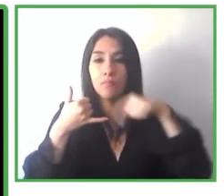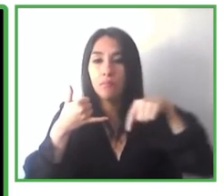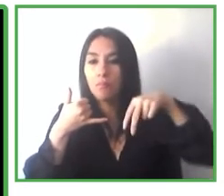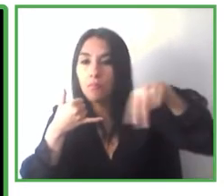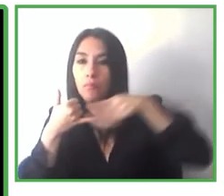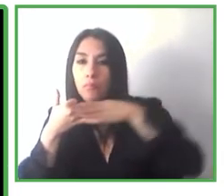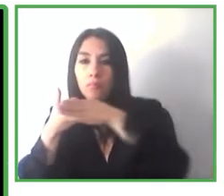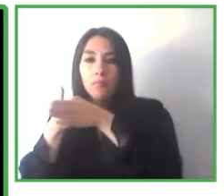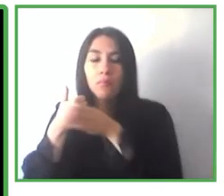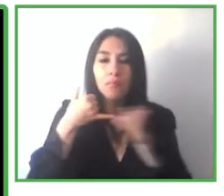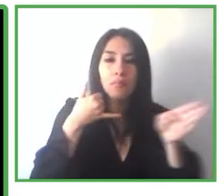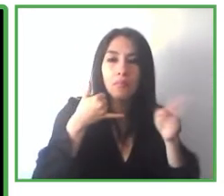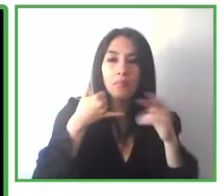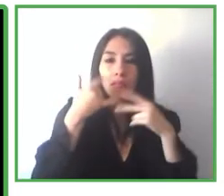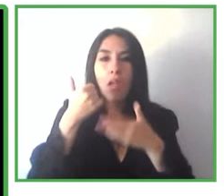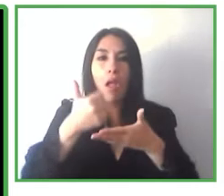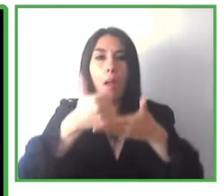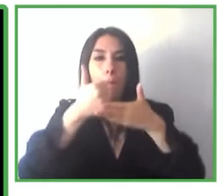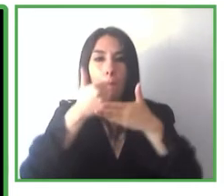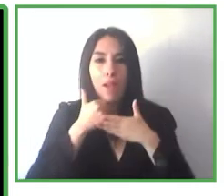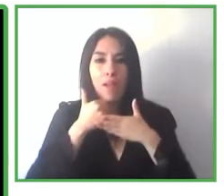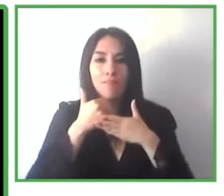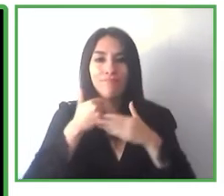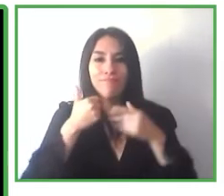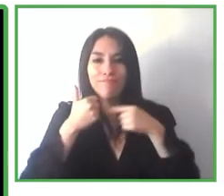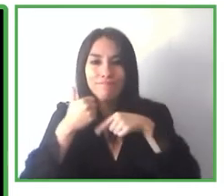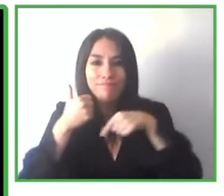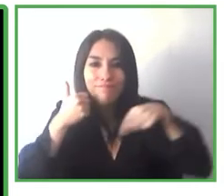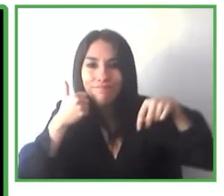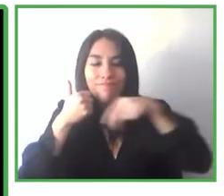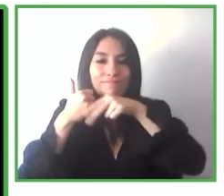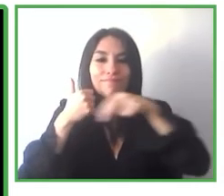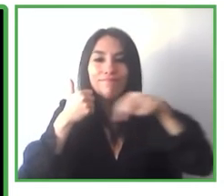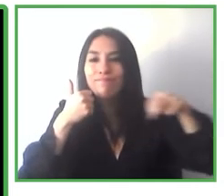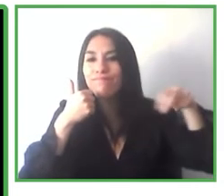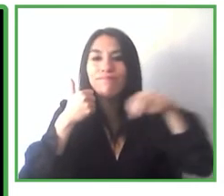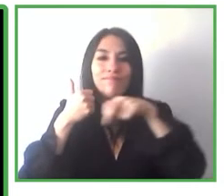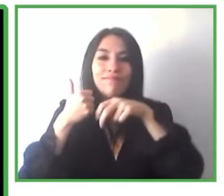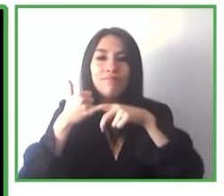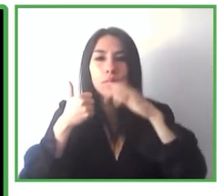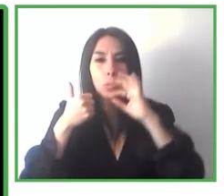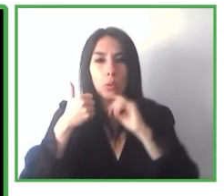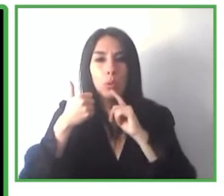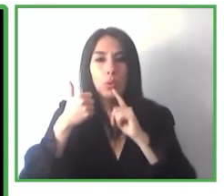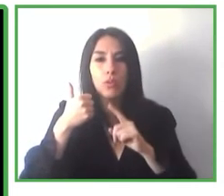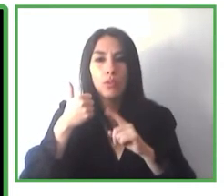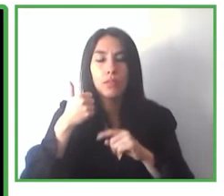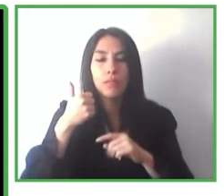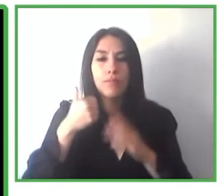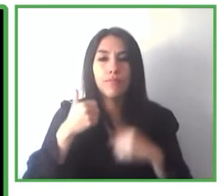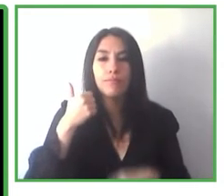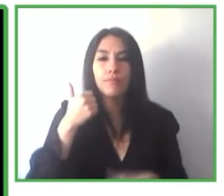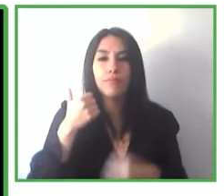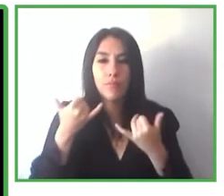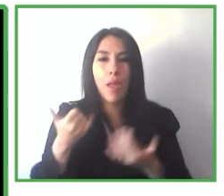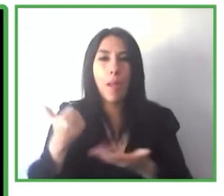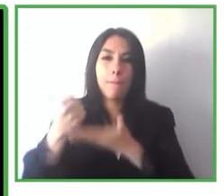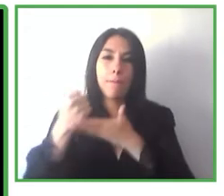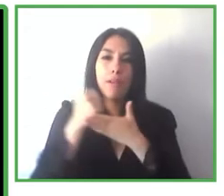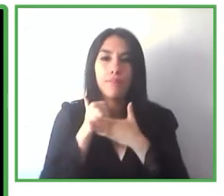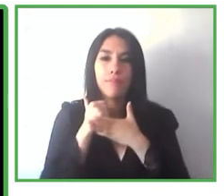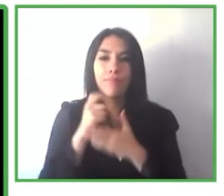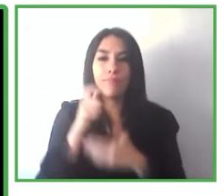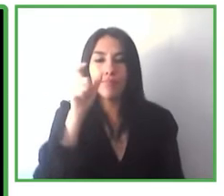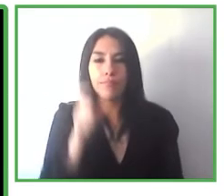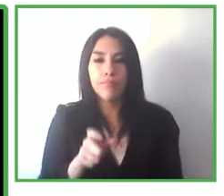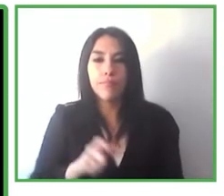esto permite a la persona con discapacidad visual encontrar el elemento de donde se encuentra esa marquesina ese poste y además recibir una información